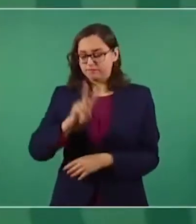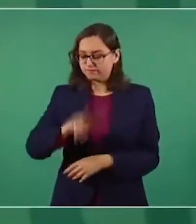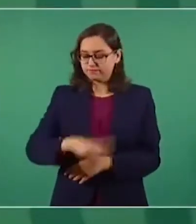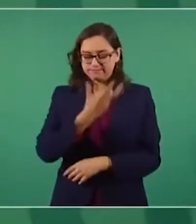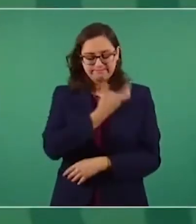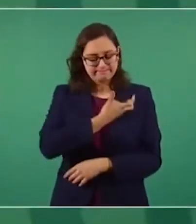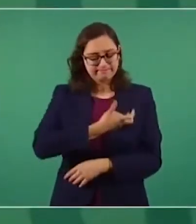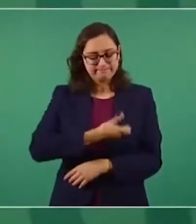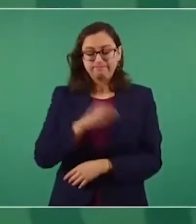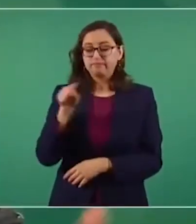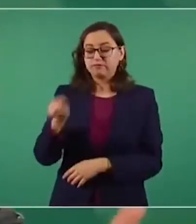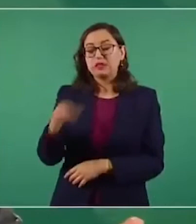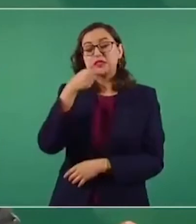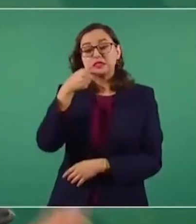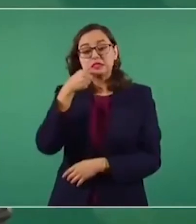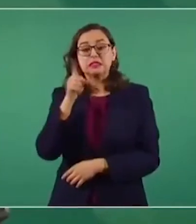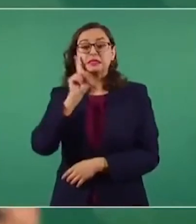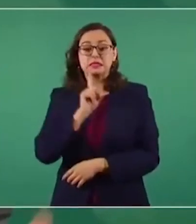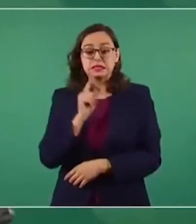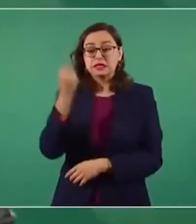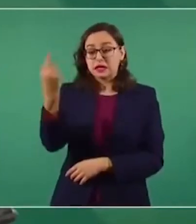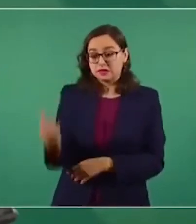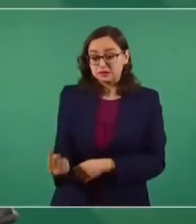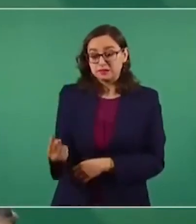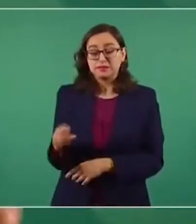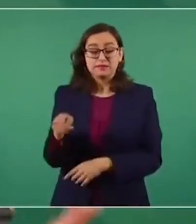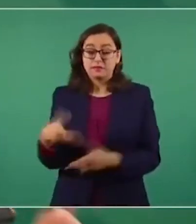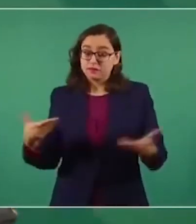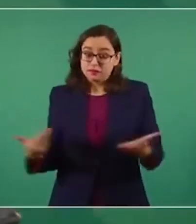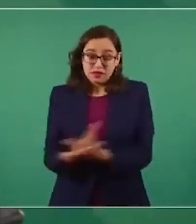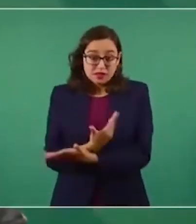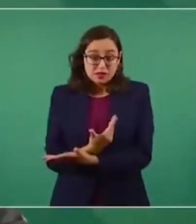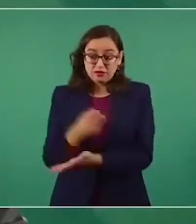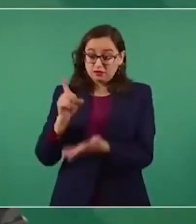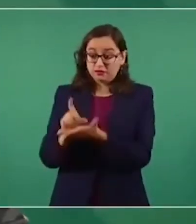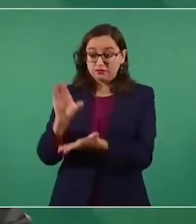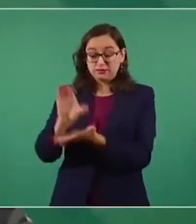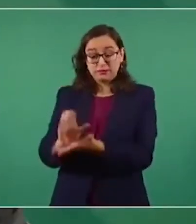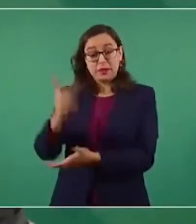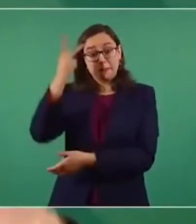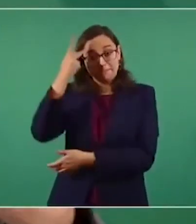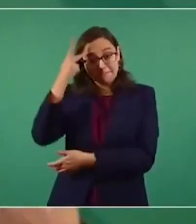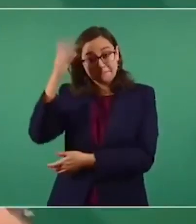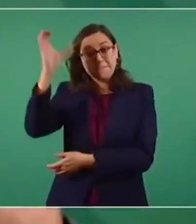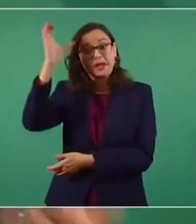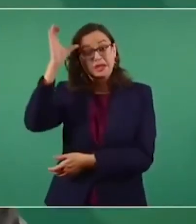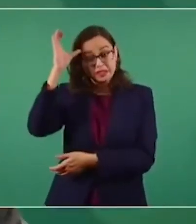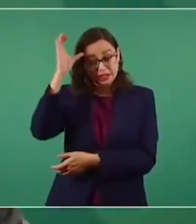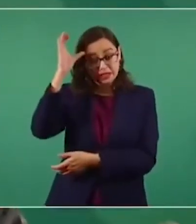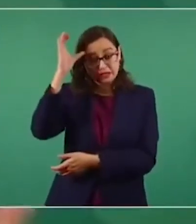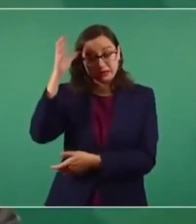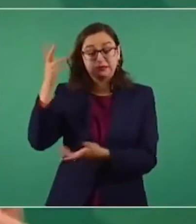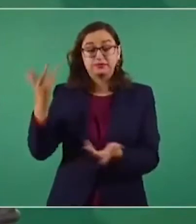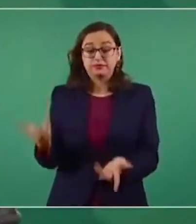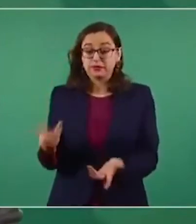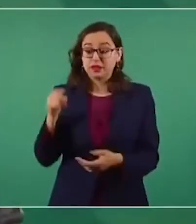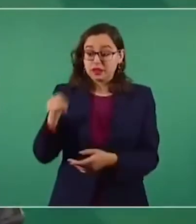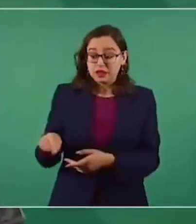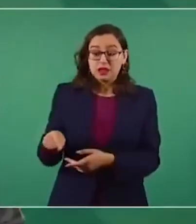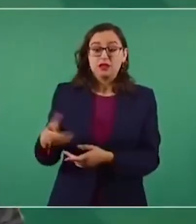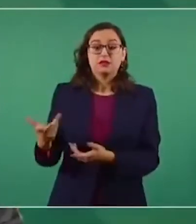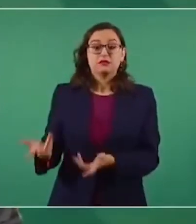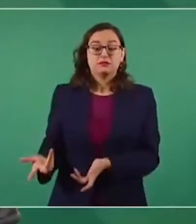esta pequeñita tenía alteraciones desde el nacimiento, parálisis cerebral infantil y había tenido un largo